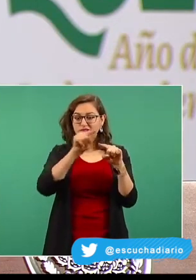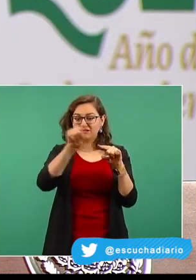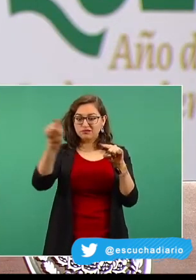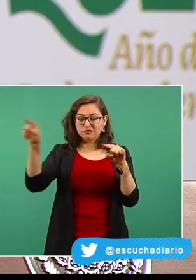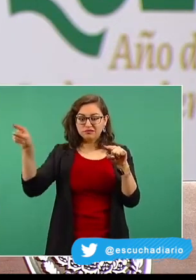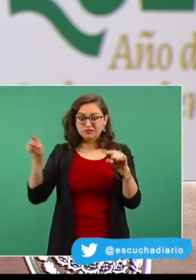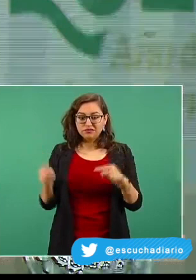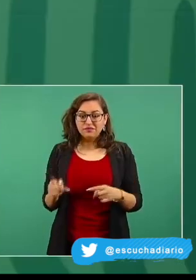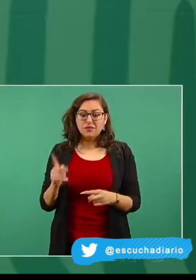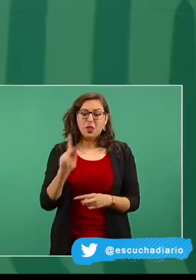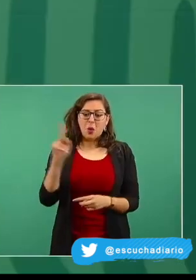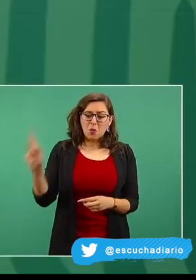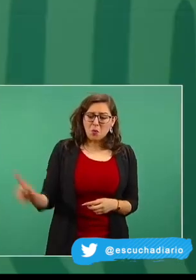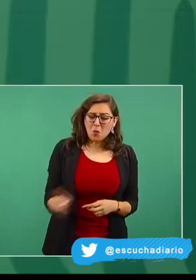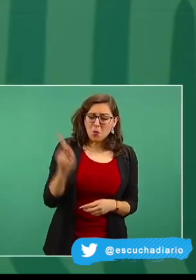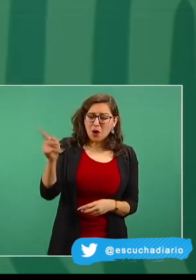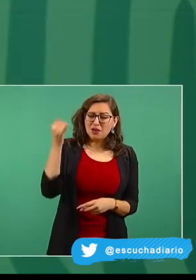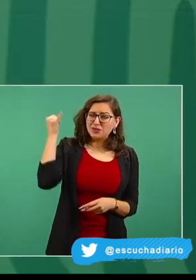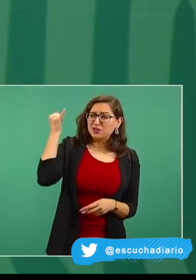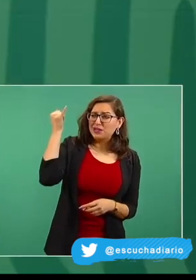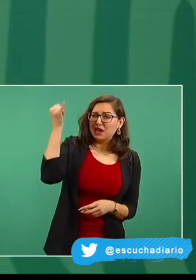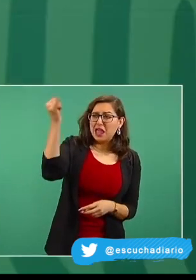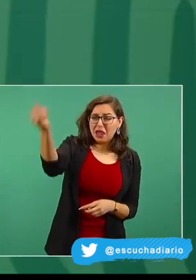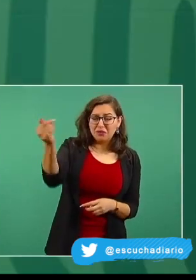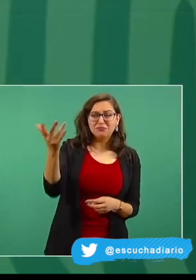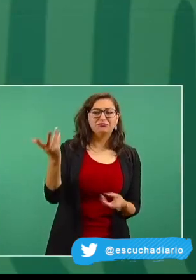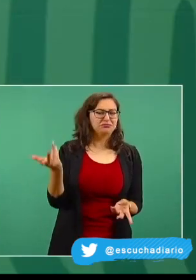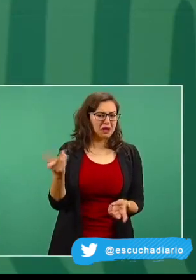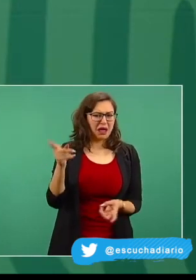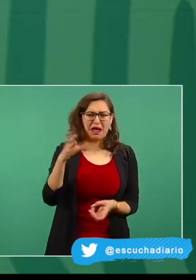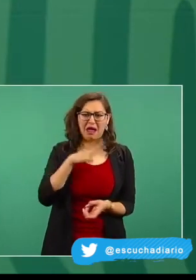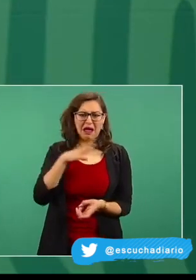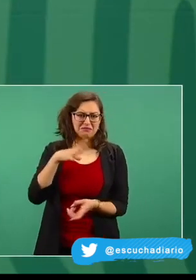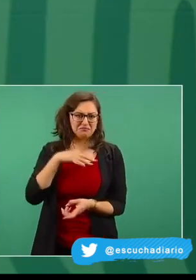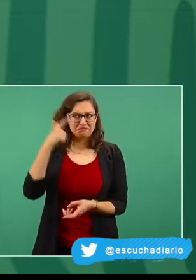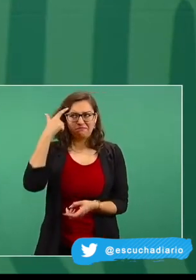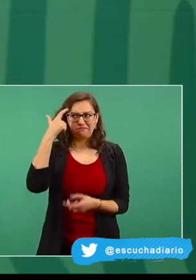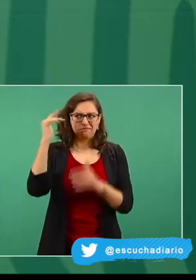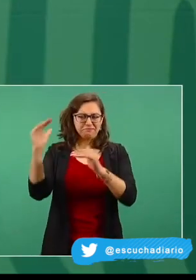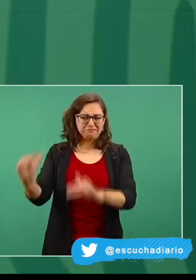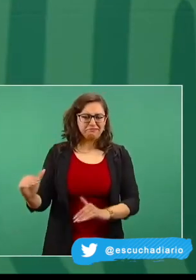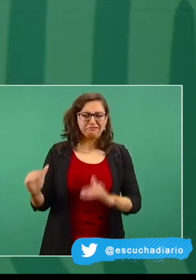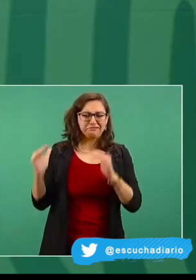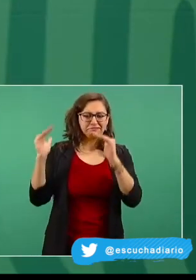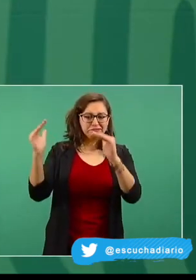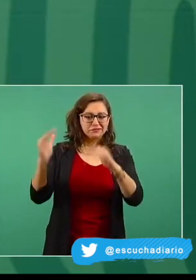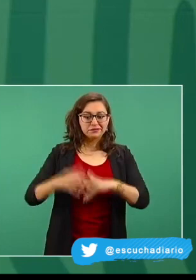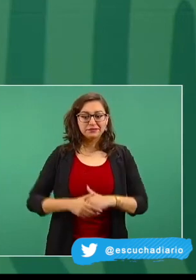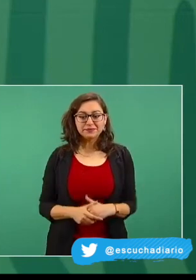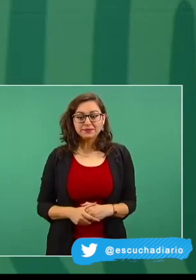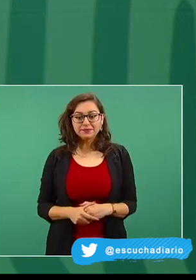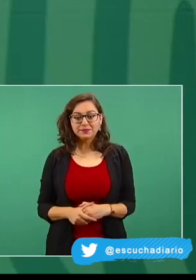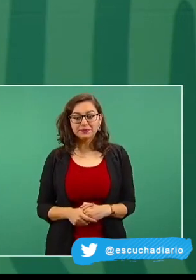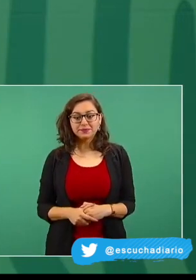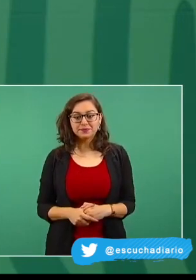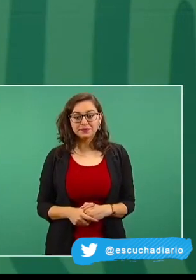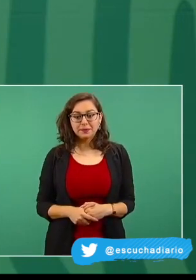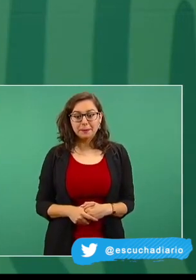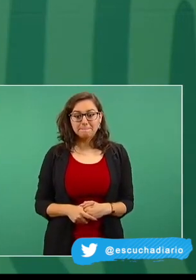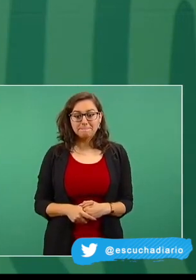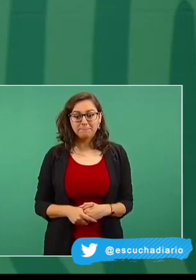en los pueblos más apartados. Ayer que nos hablamos de